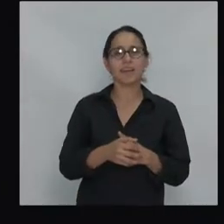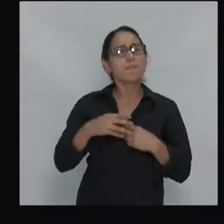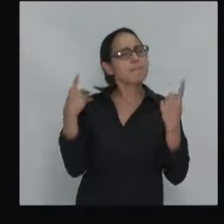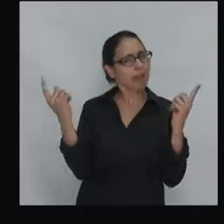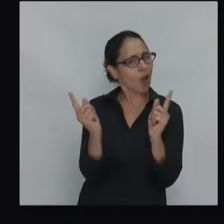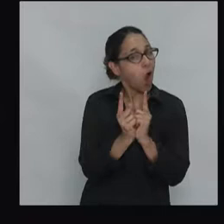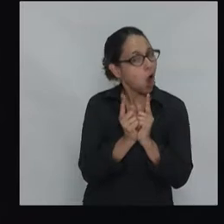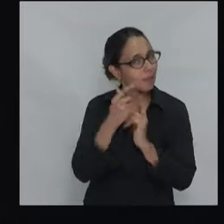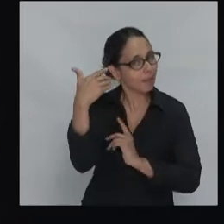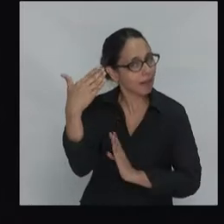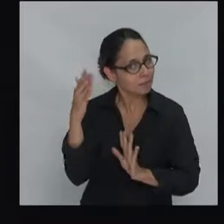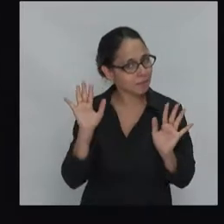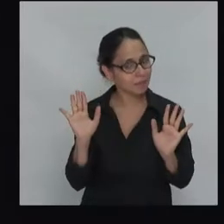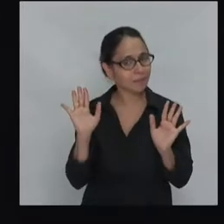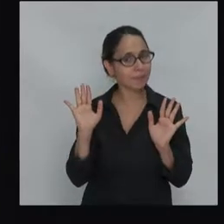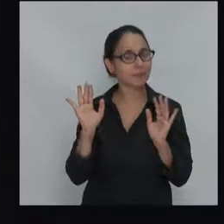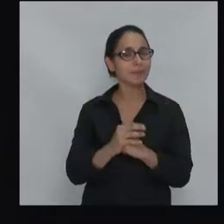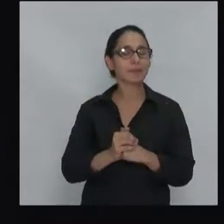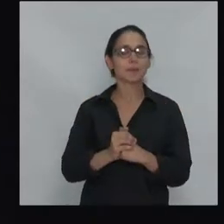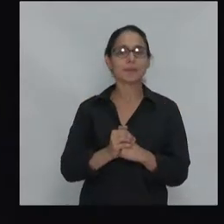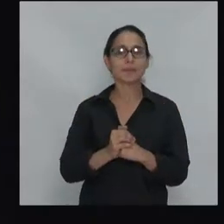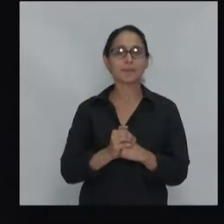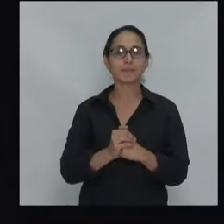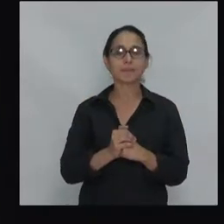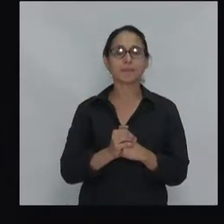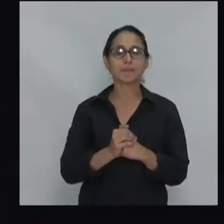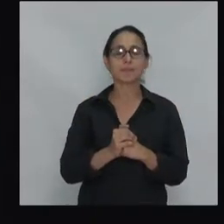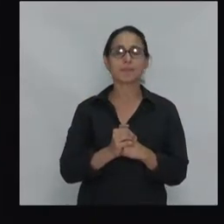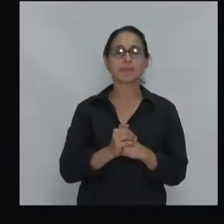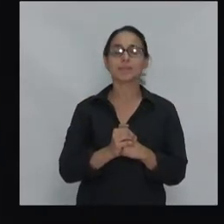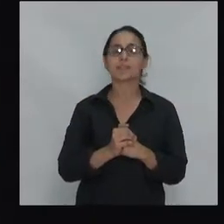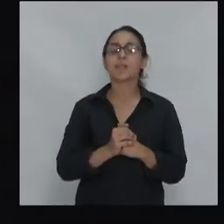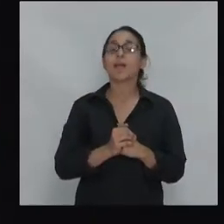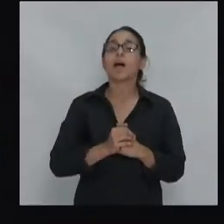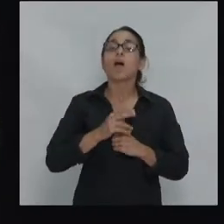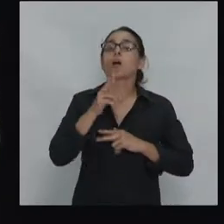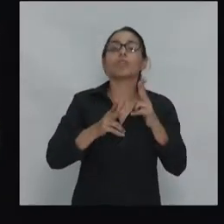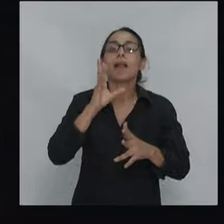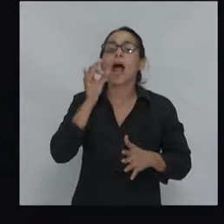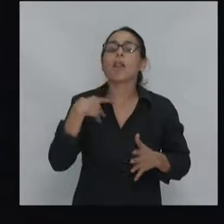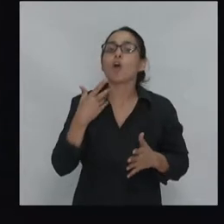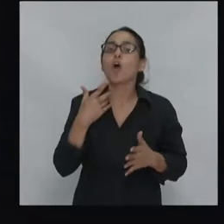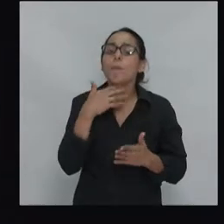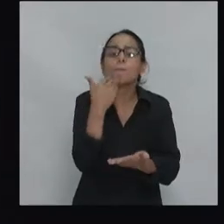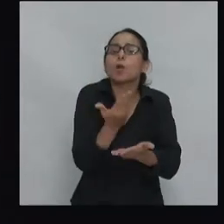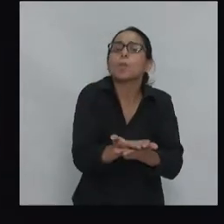intervención con un planteamiento que parece fantástico